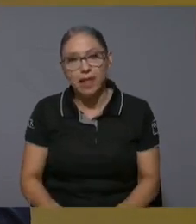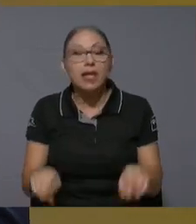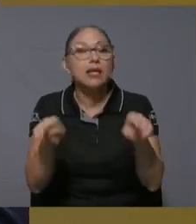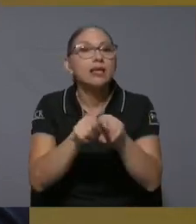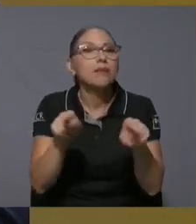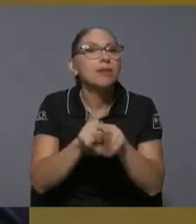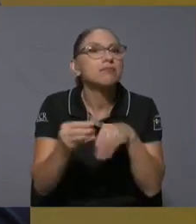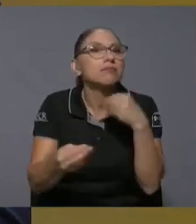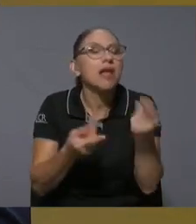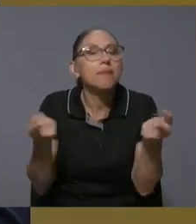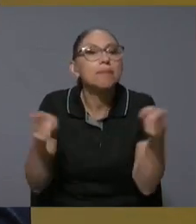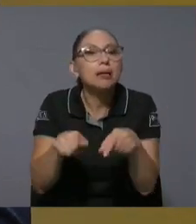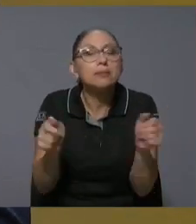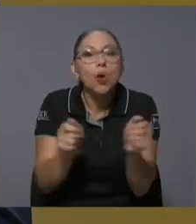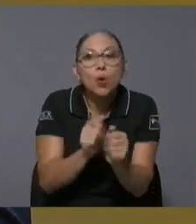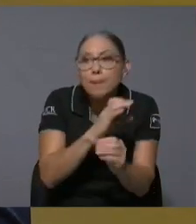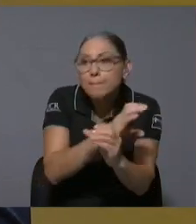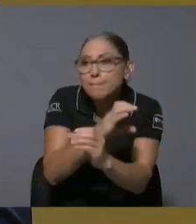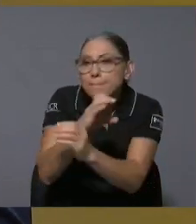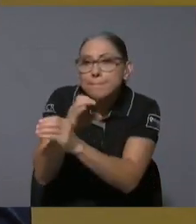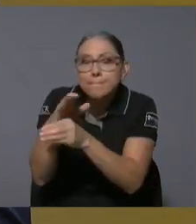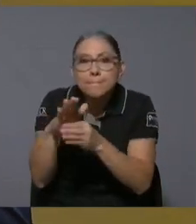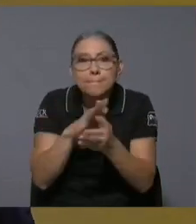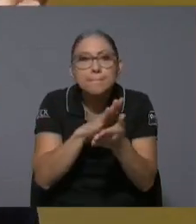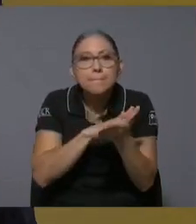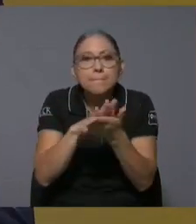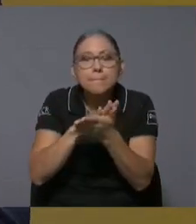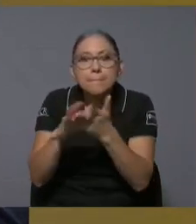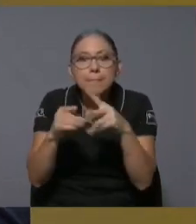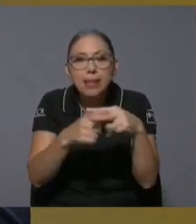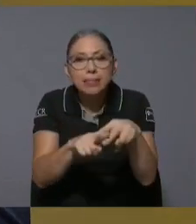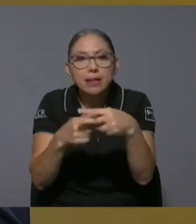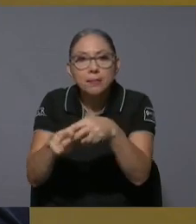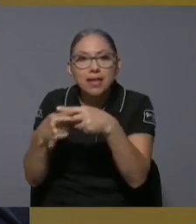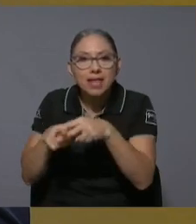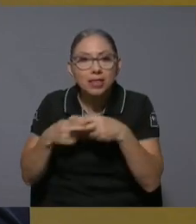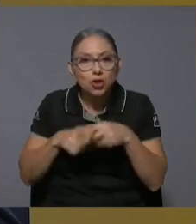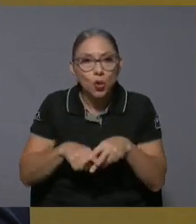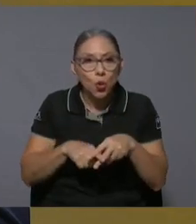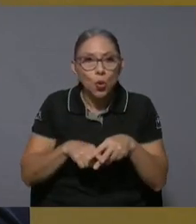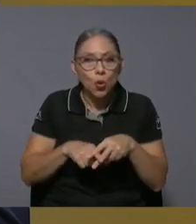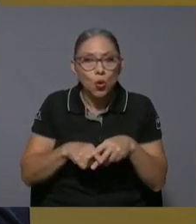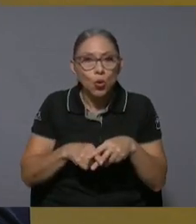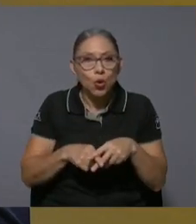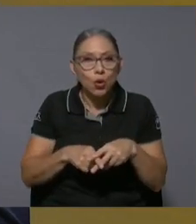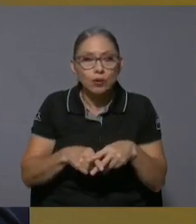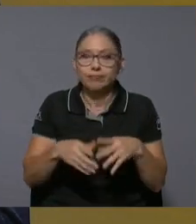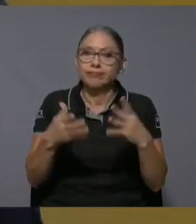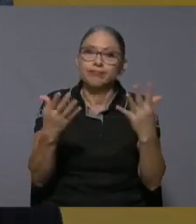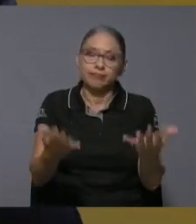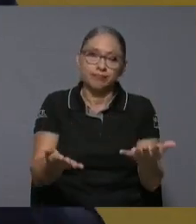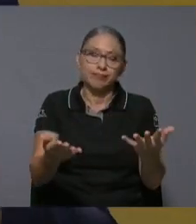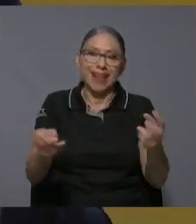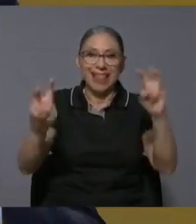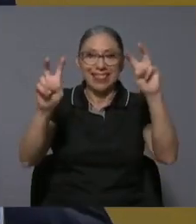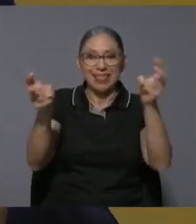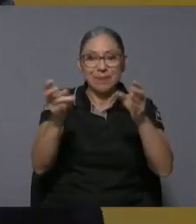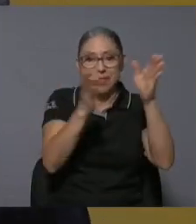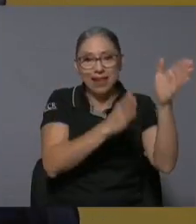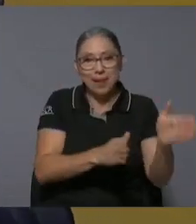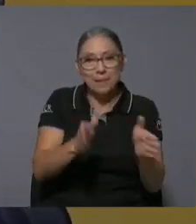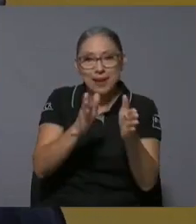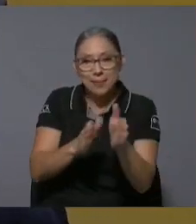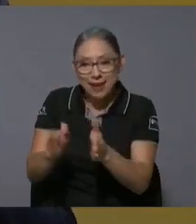mantenimiento entonces como yo creo que nos queda además de lo que hablamos anteriormente el tema de la preparación es para garantizar que el